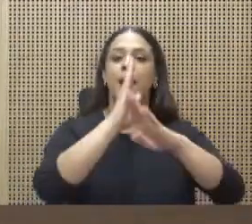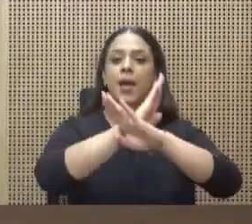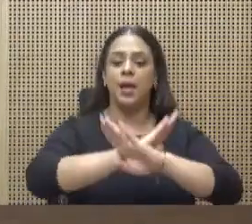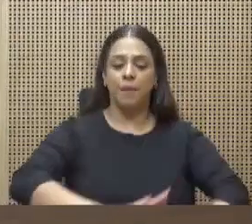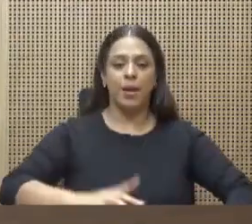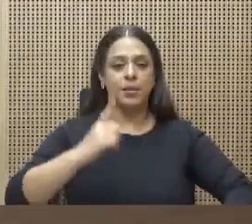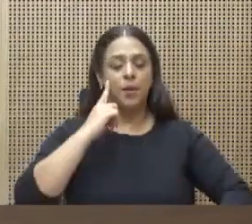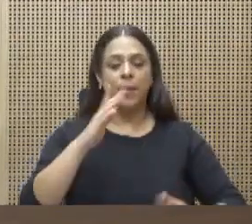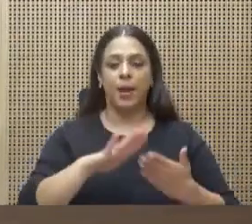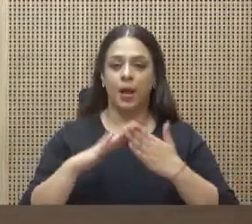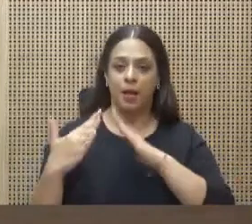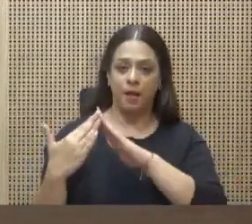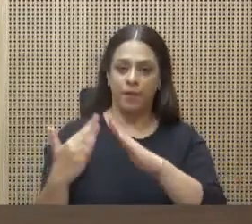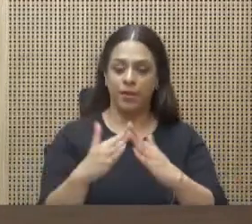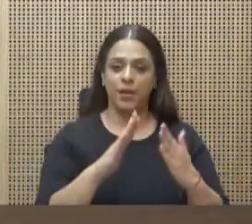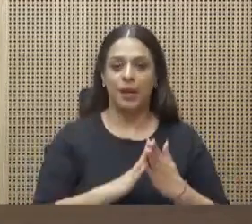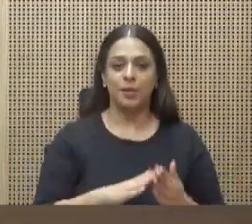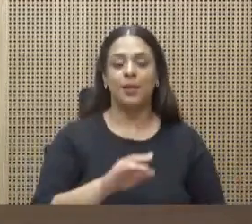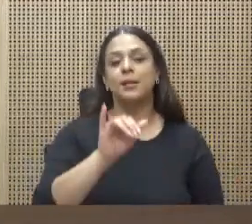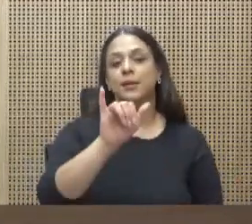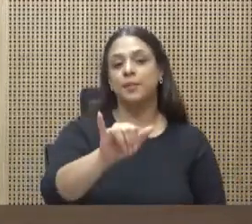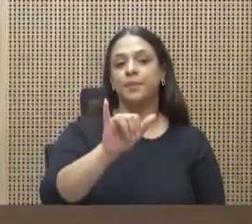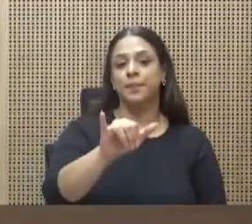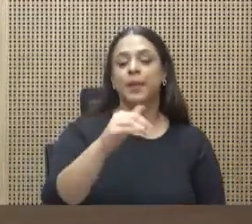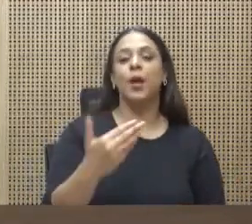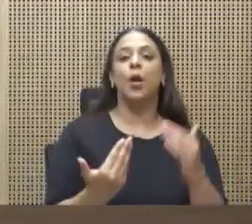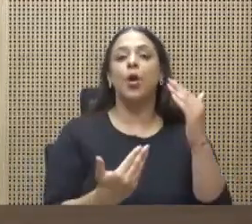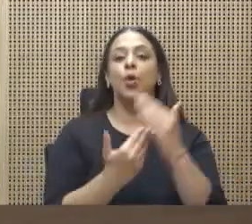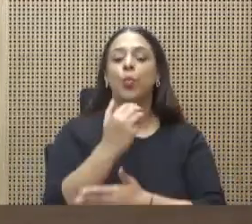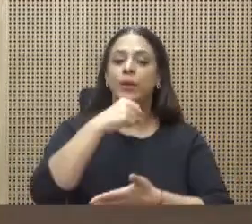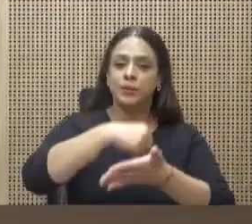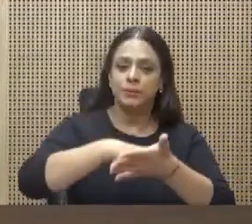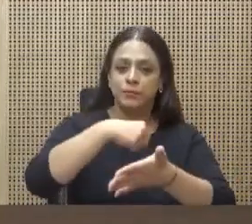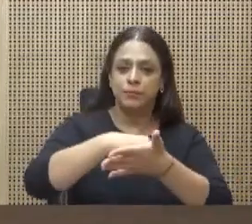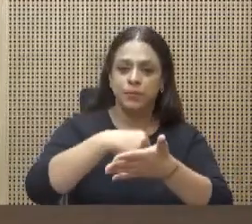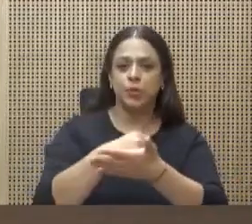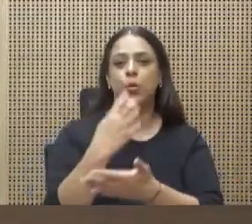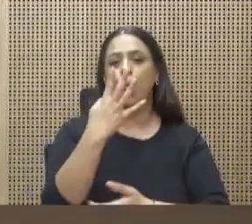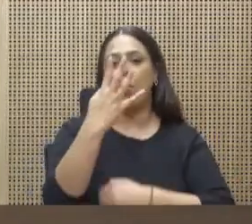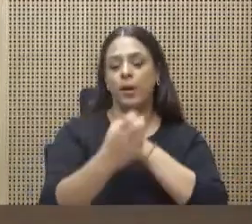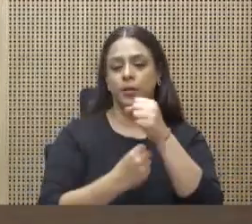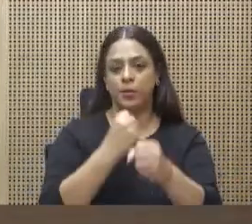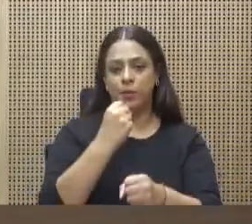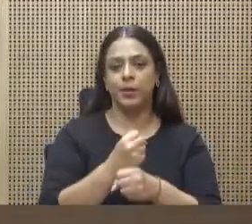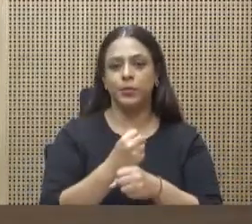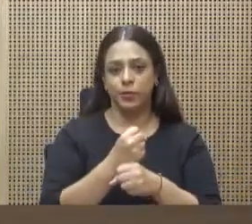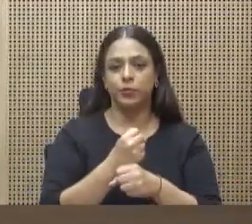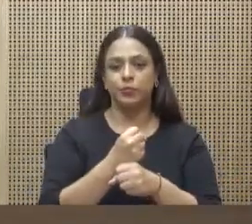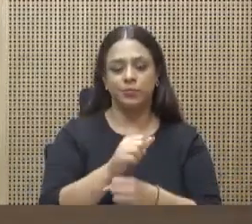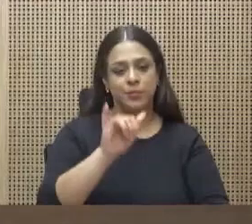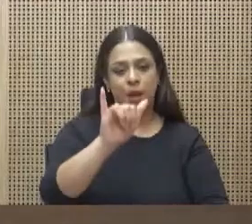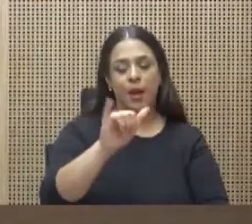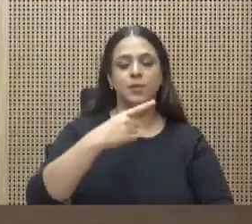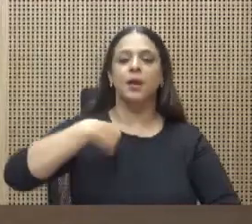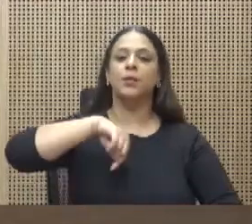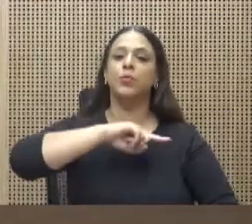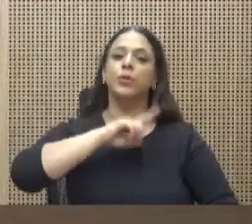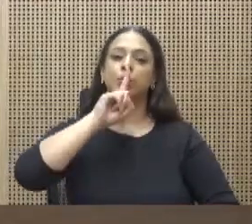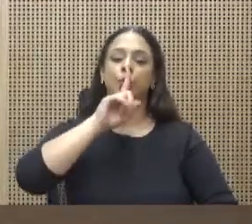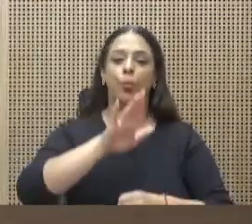Esa será nuestra lucha en estos cuatro años. Ese es nuestro compromiso. Muchas gracias.